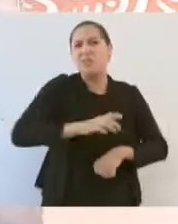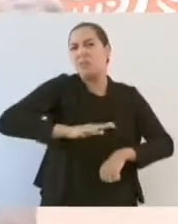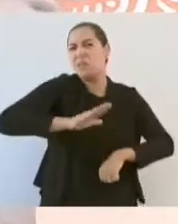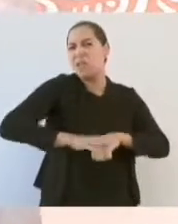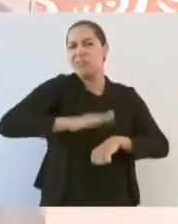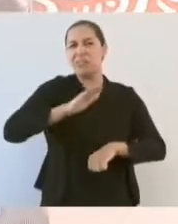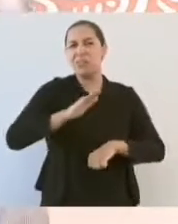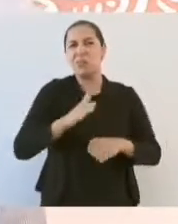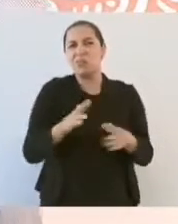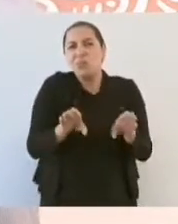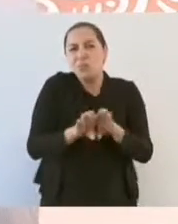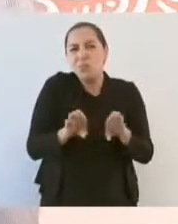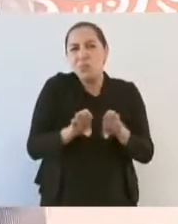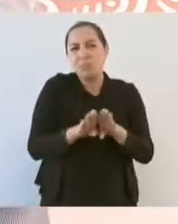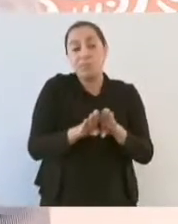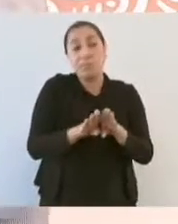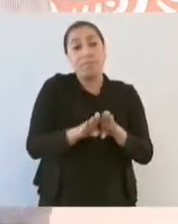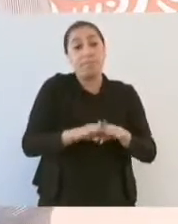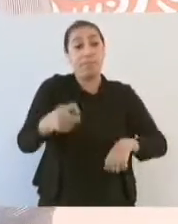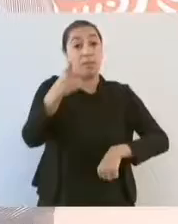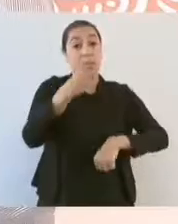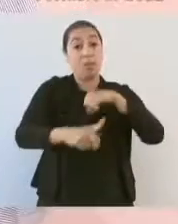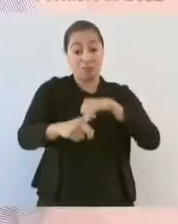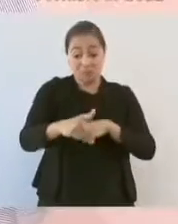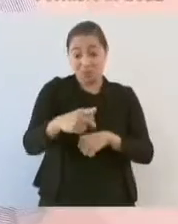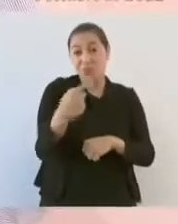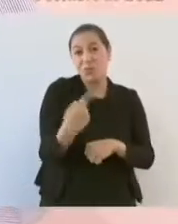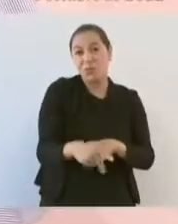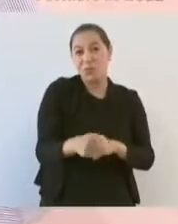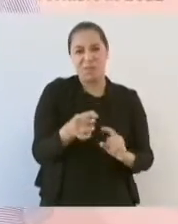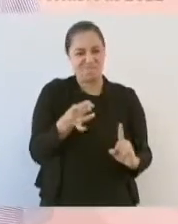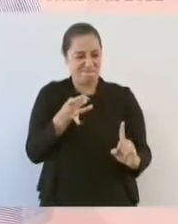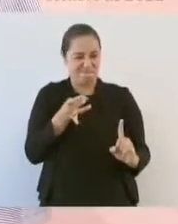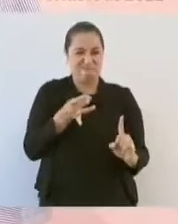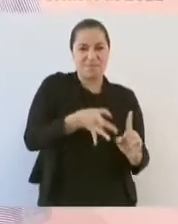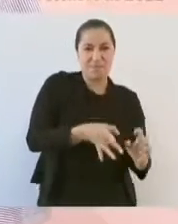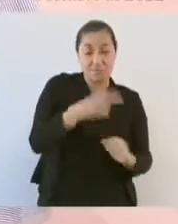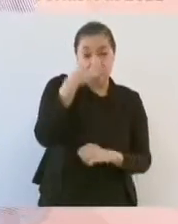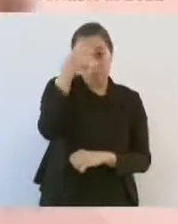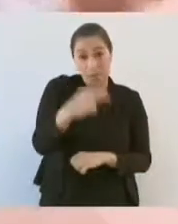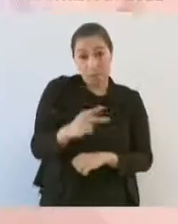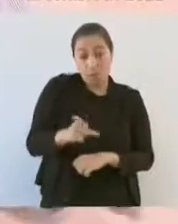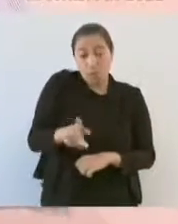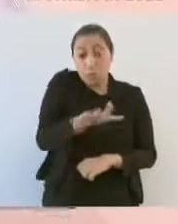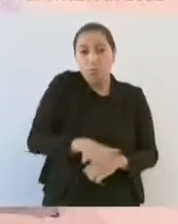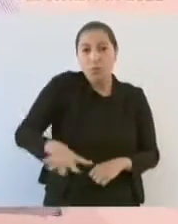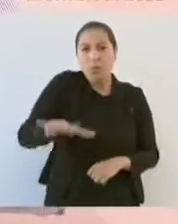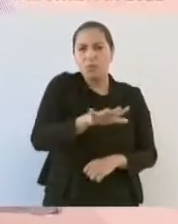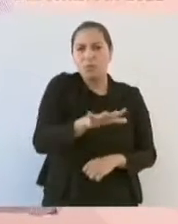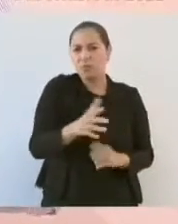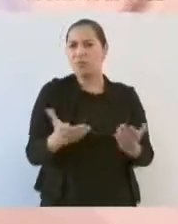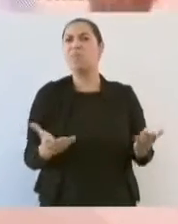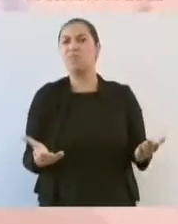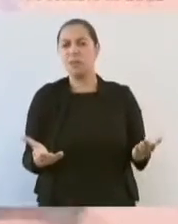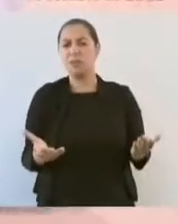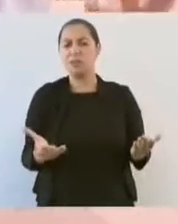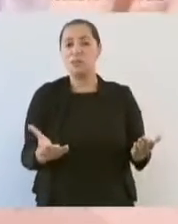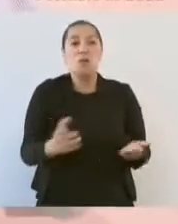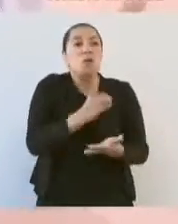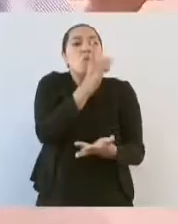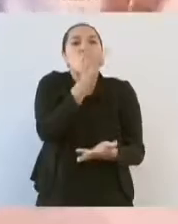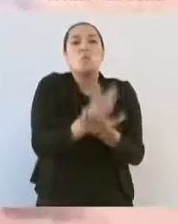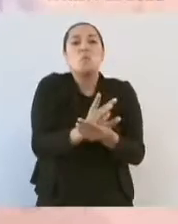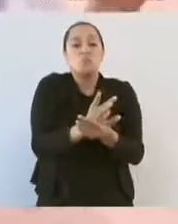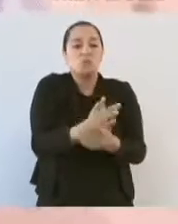hacía daño a México, a nuestro pueblo, tan es así que lo